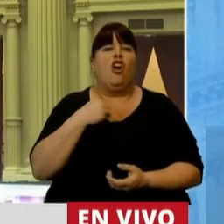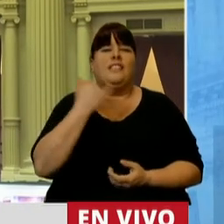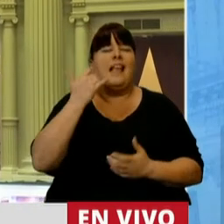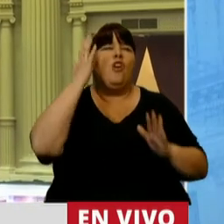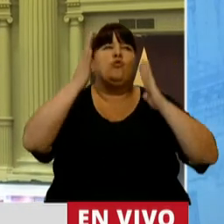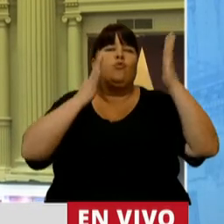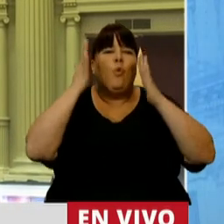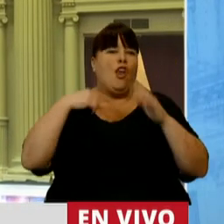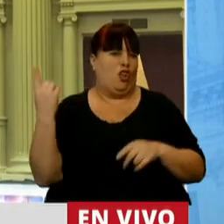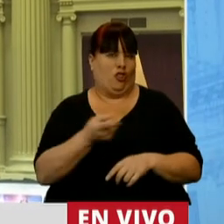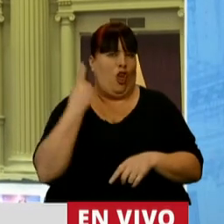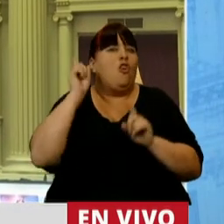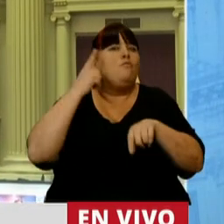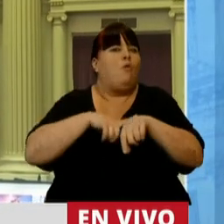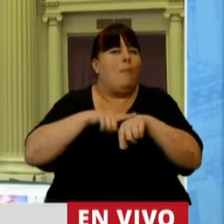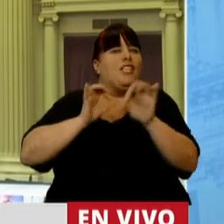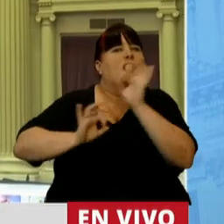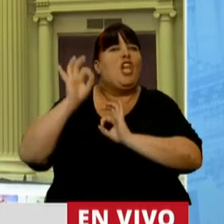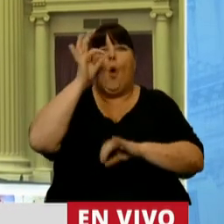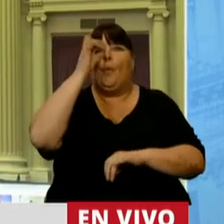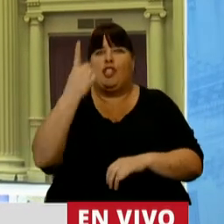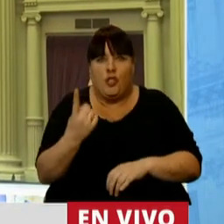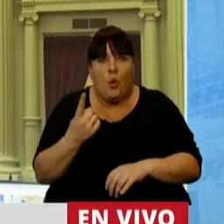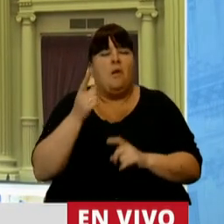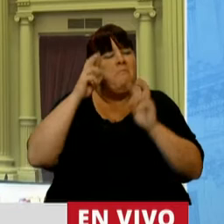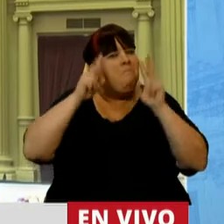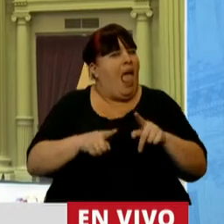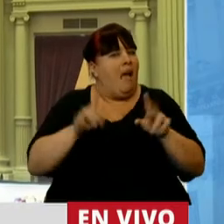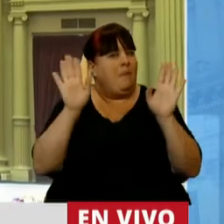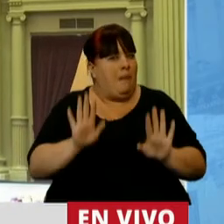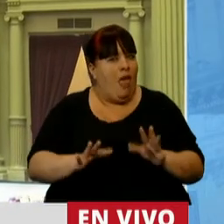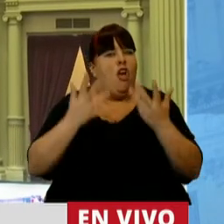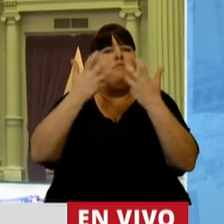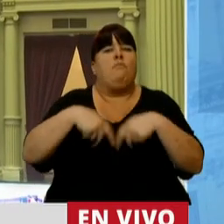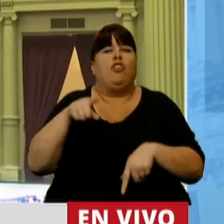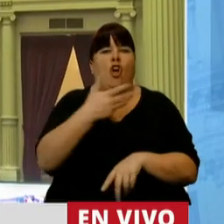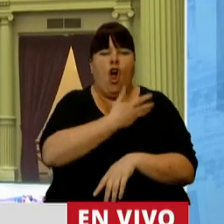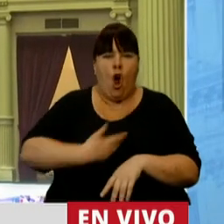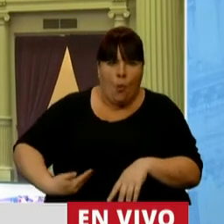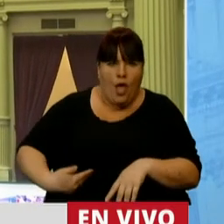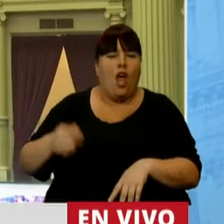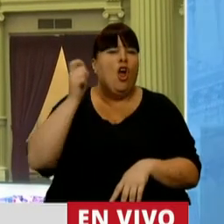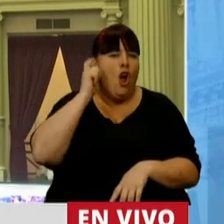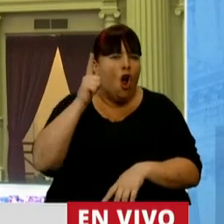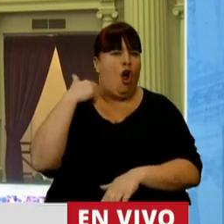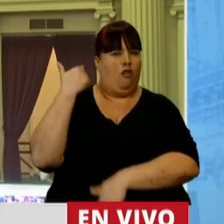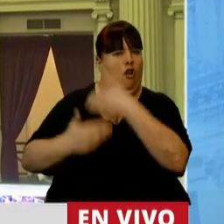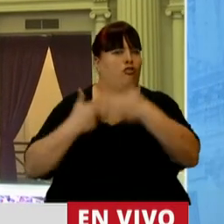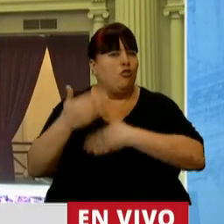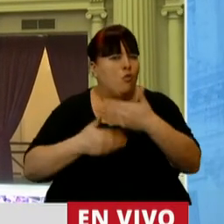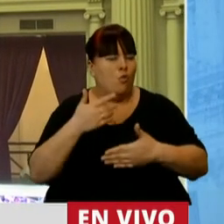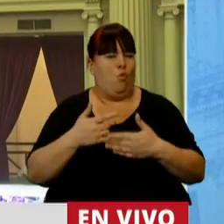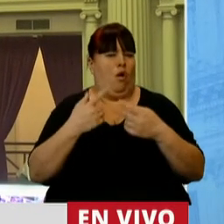utopías que teníamos en este siglo XXI y las planeó. Su proyecto de gobierno consiguió y avanzó